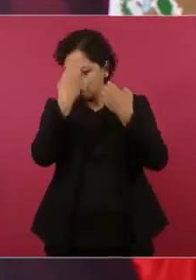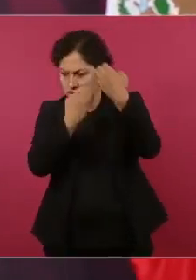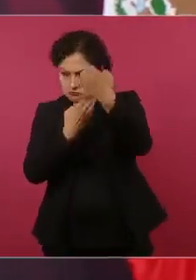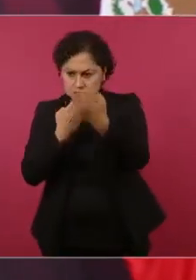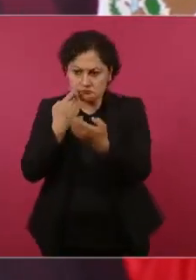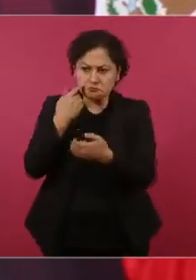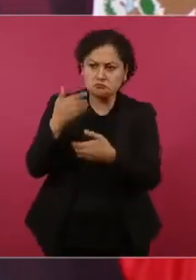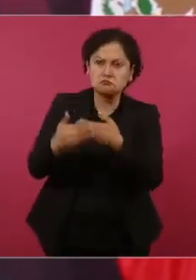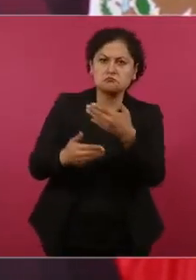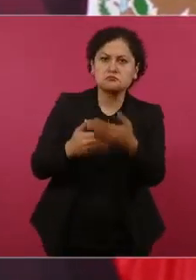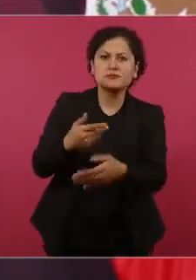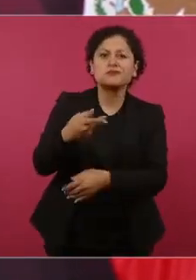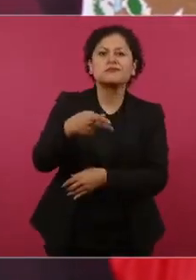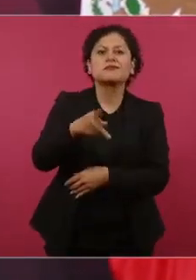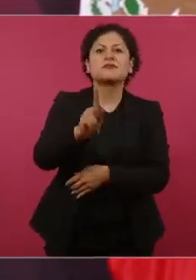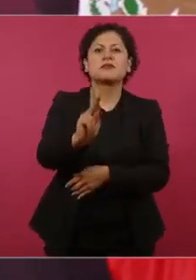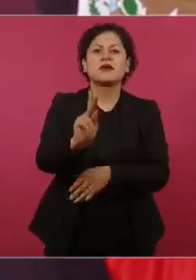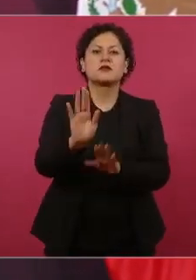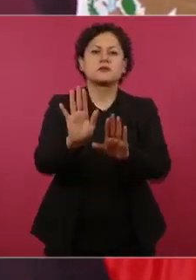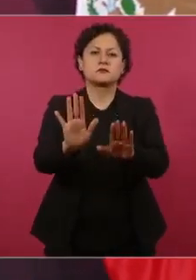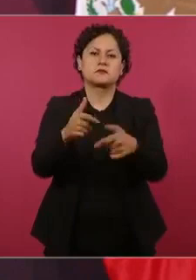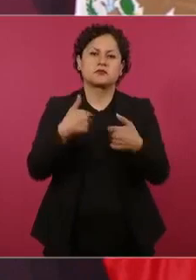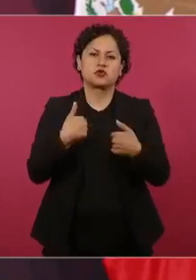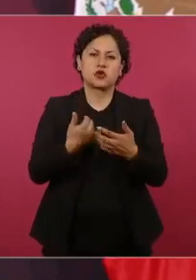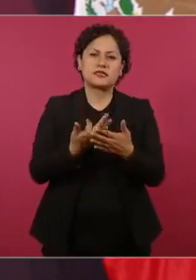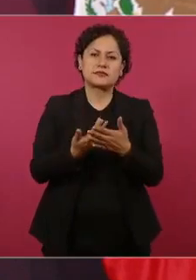estoy esperando que pase el 2.